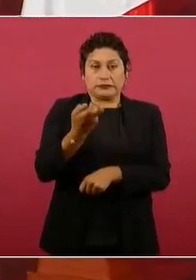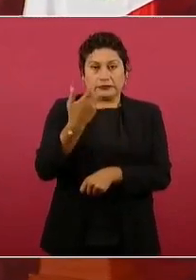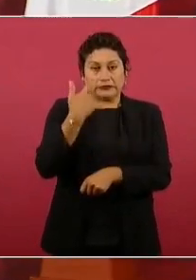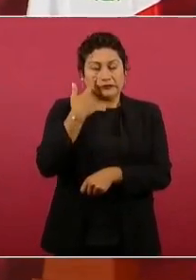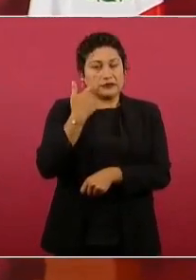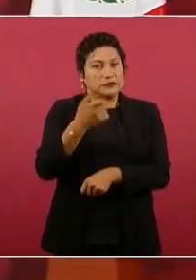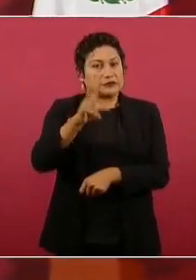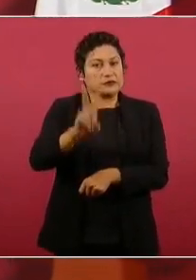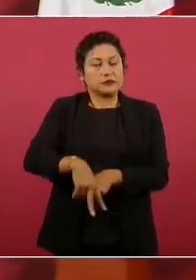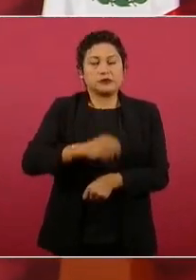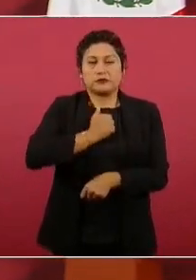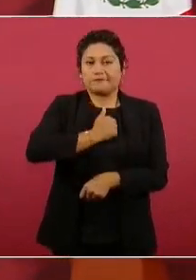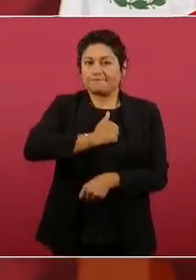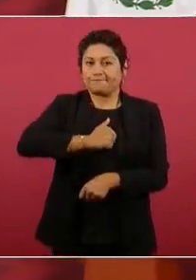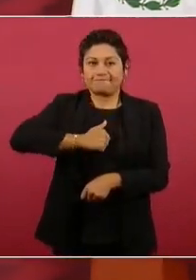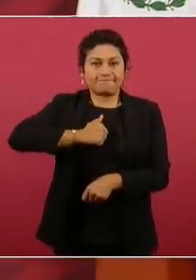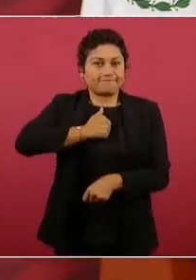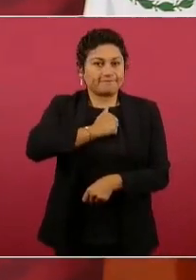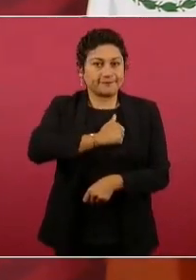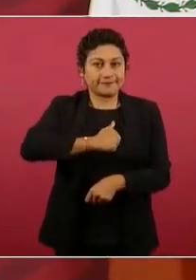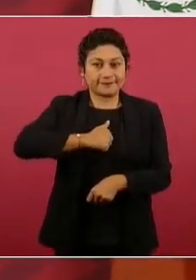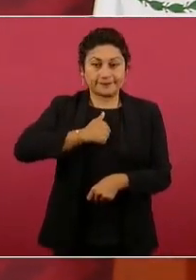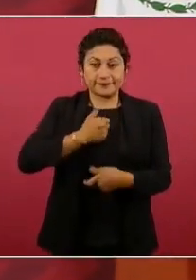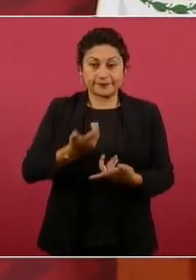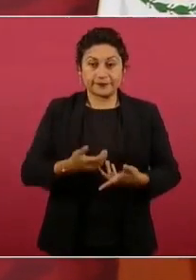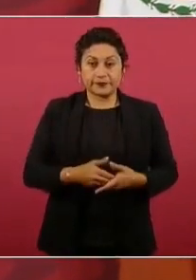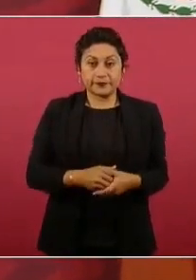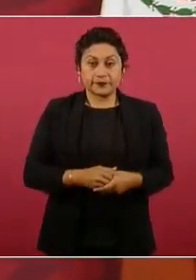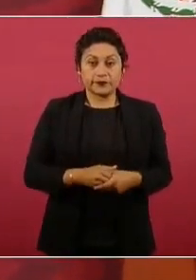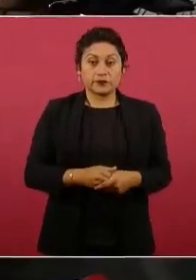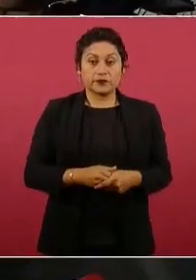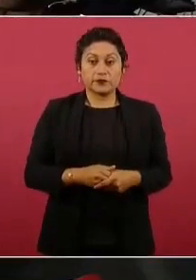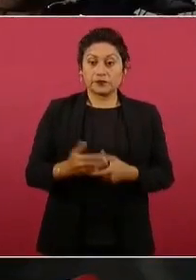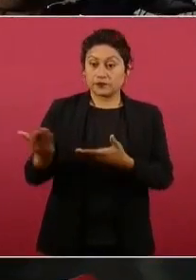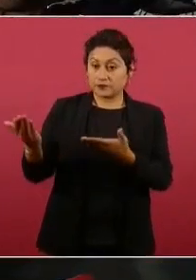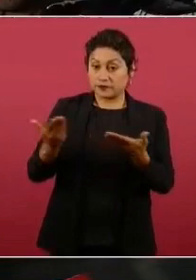lamentable de este asunto.